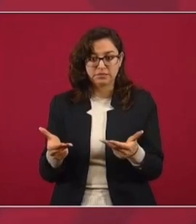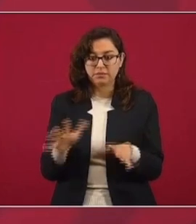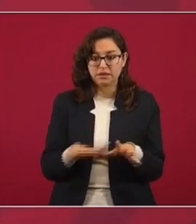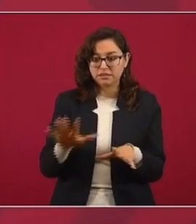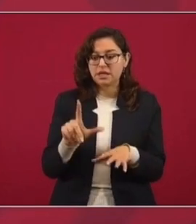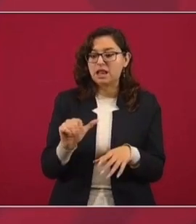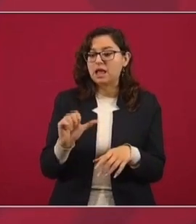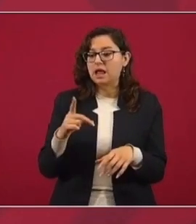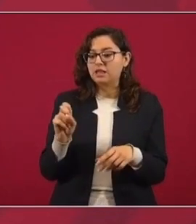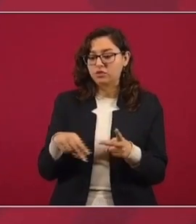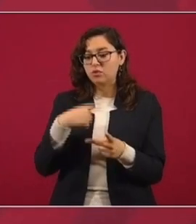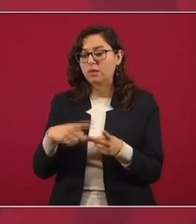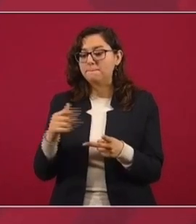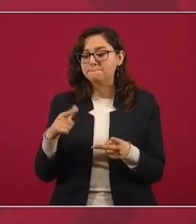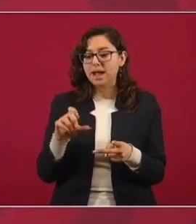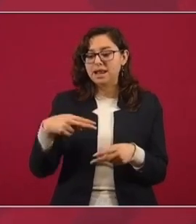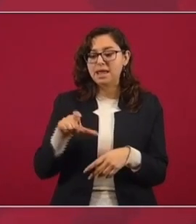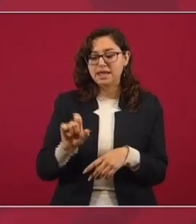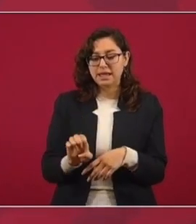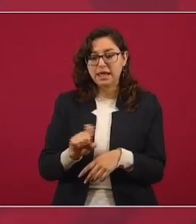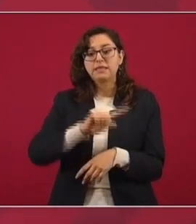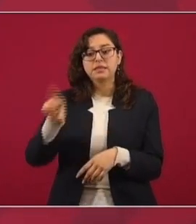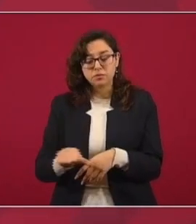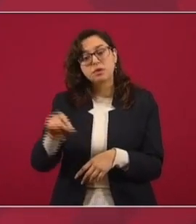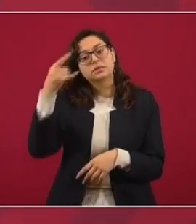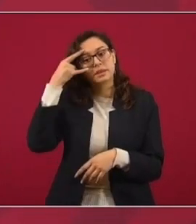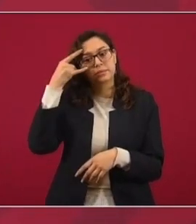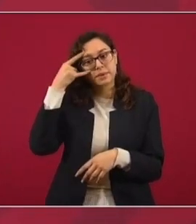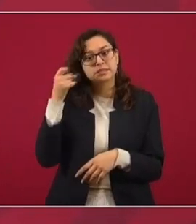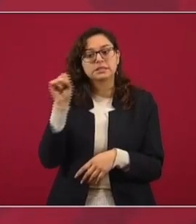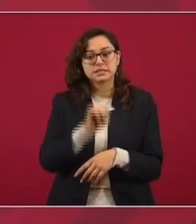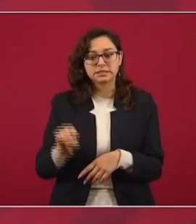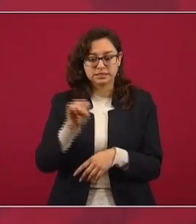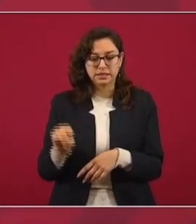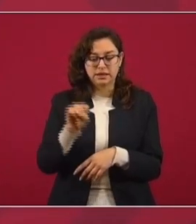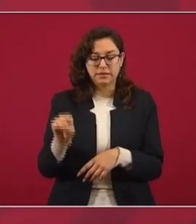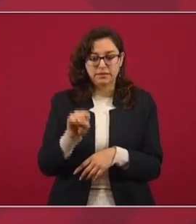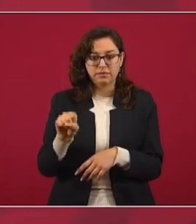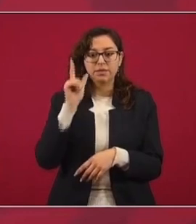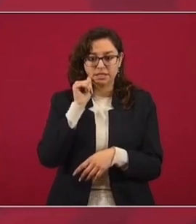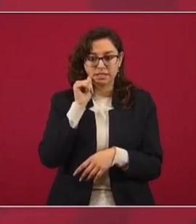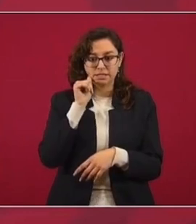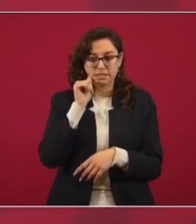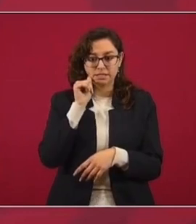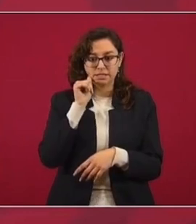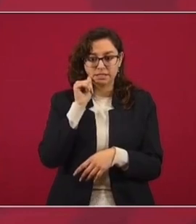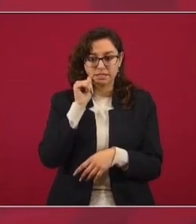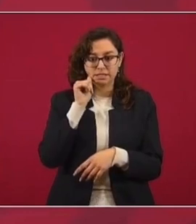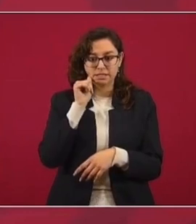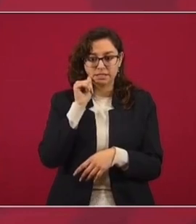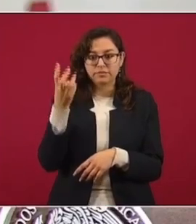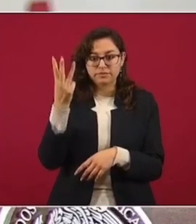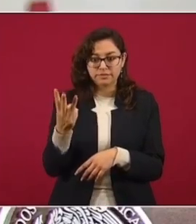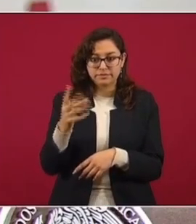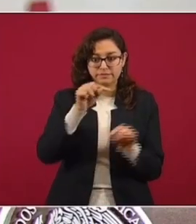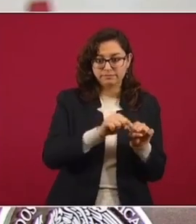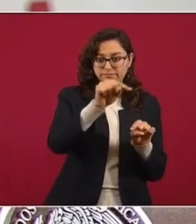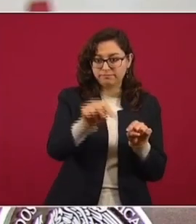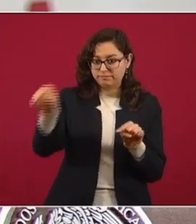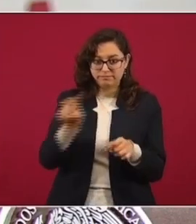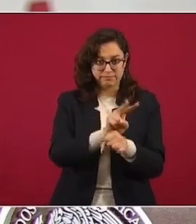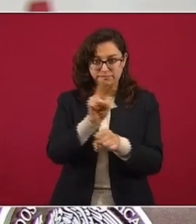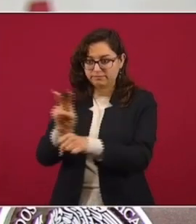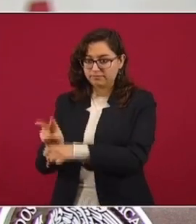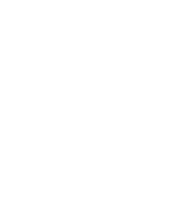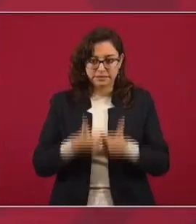Lacandón, en Palenque. Y de ahí duermo en Campeche. El sábado, mañana, hacemos tres supervisiones. Y